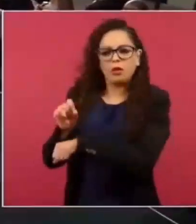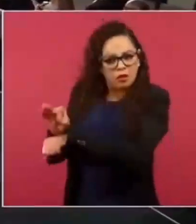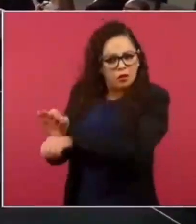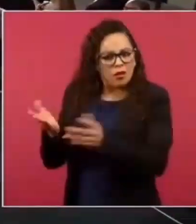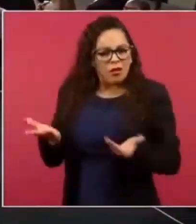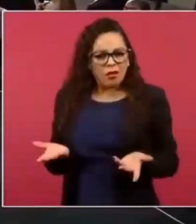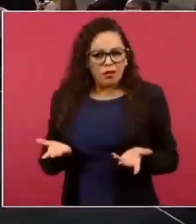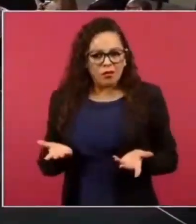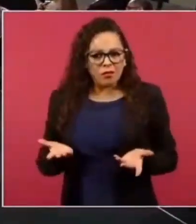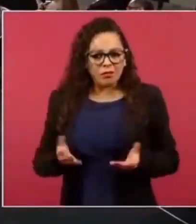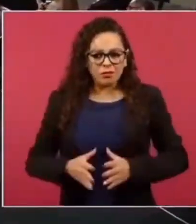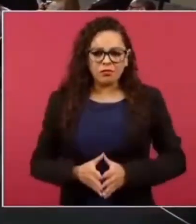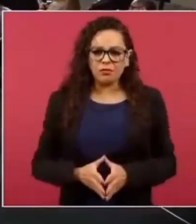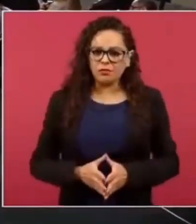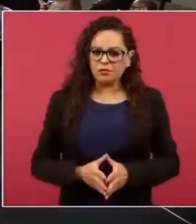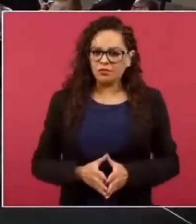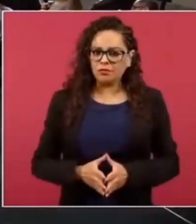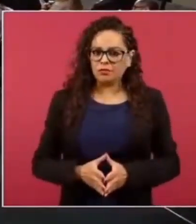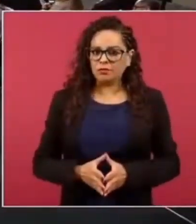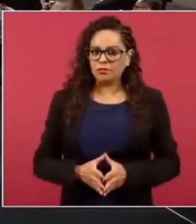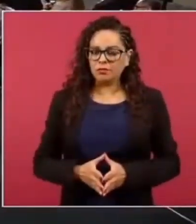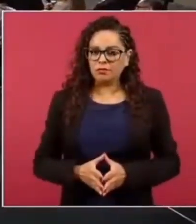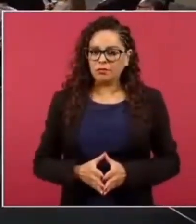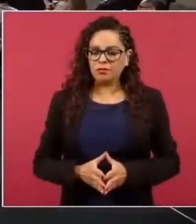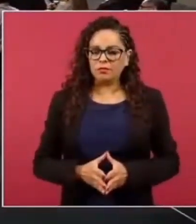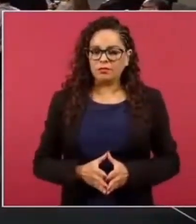Entonces, ¿que no hay pruebas?